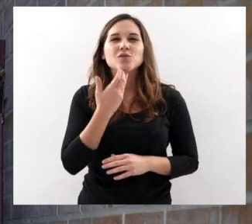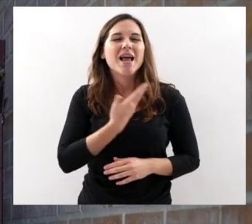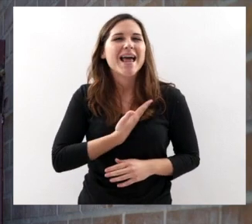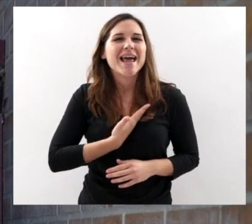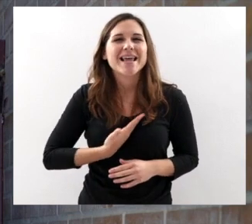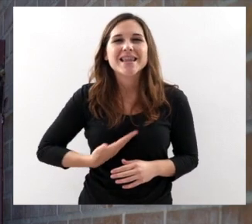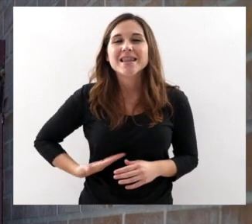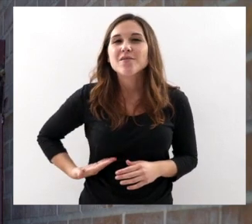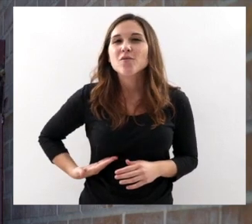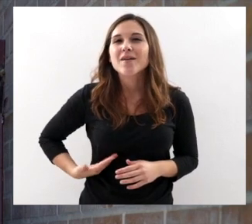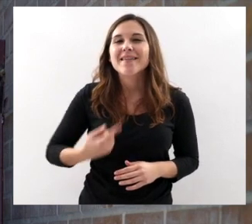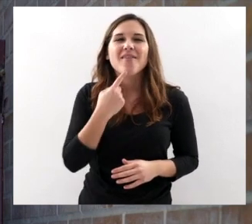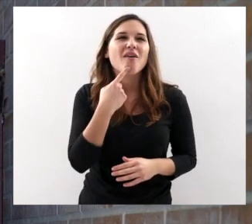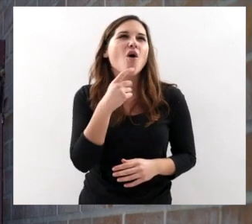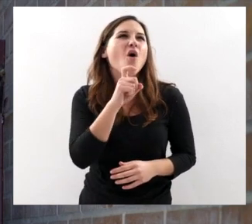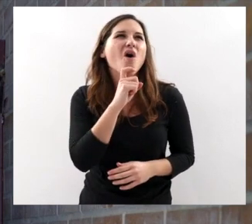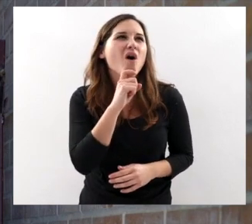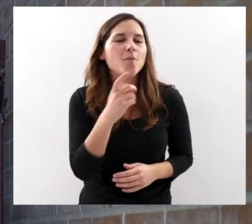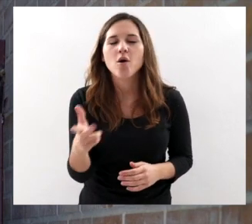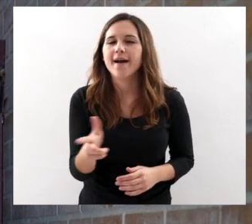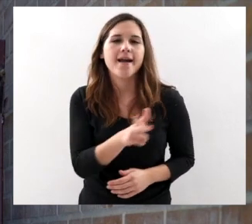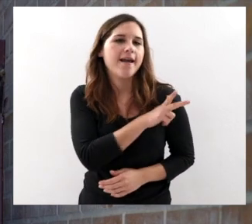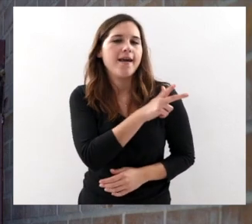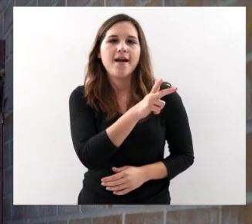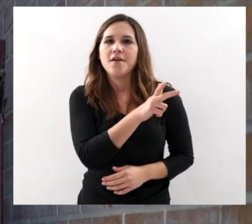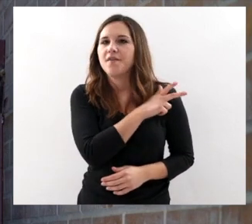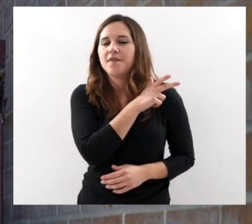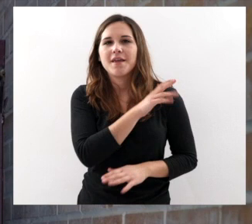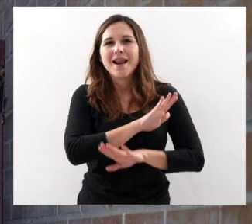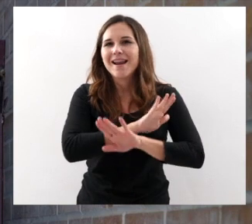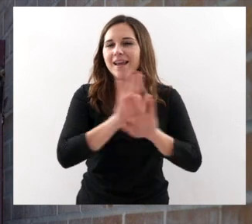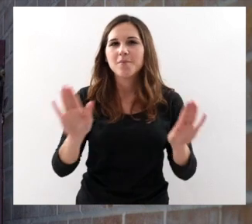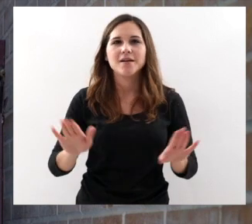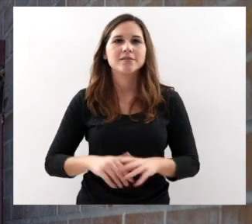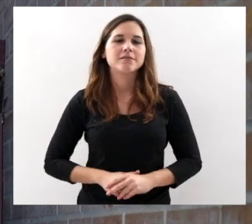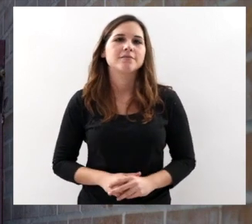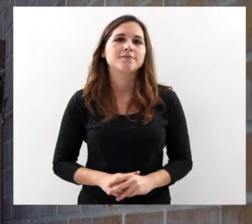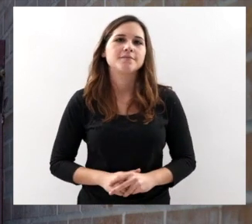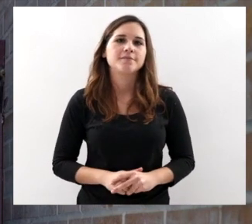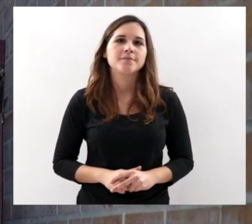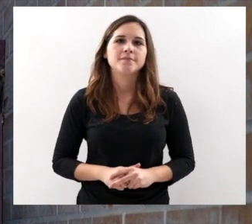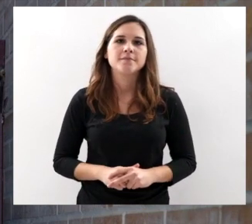defina Este vino es la elegancia La absoluta elegancia Por encima de cualquier otro adjetivo Que lo pueda definir